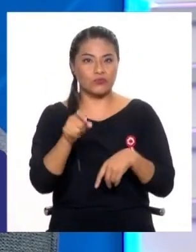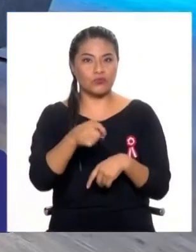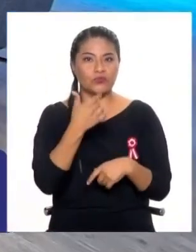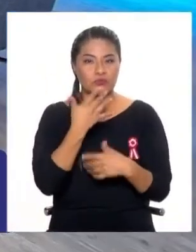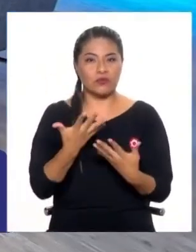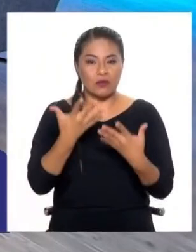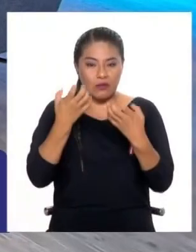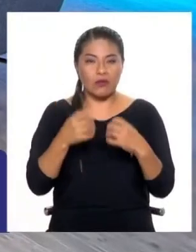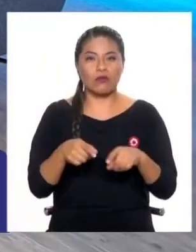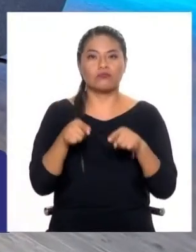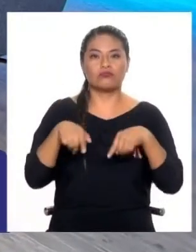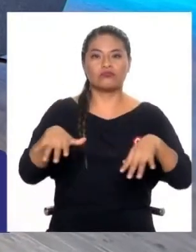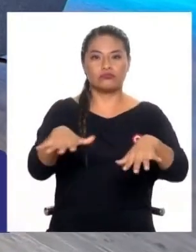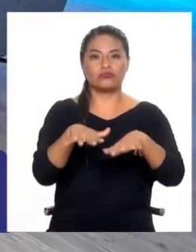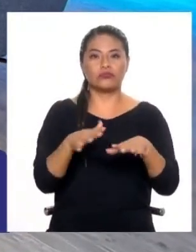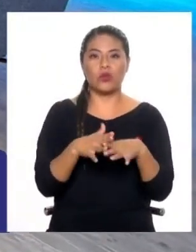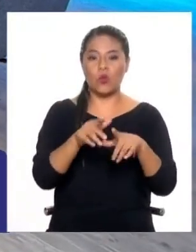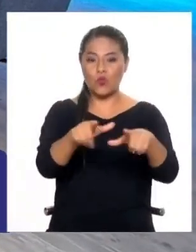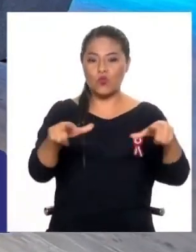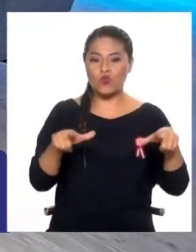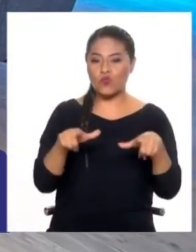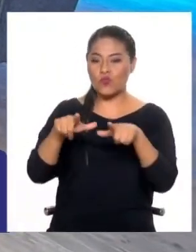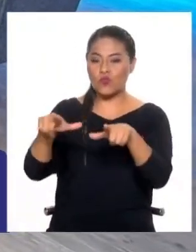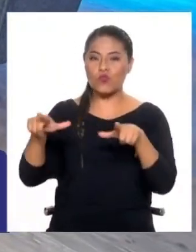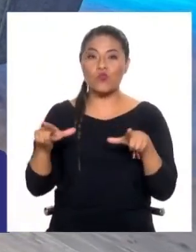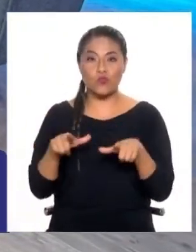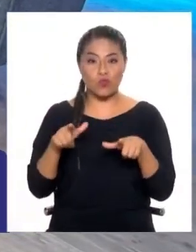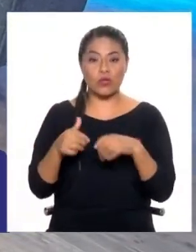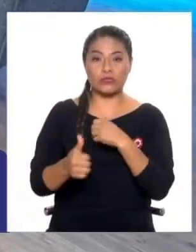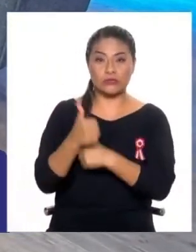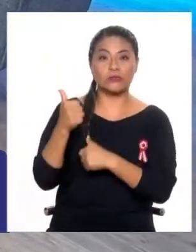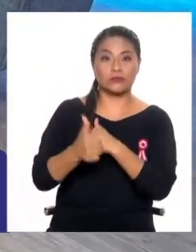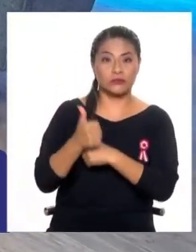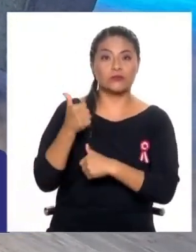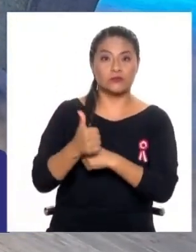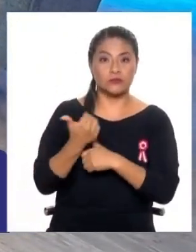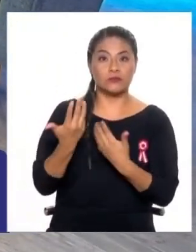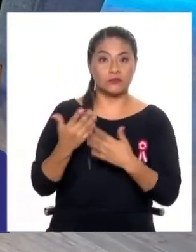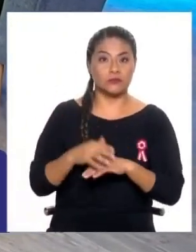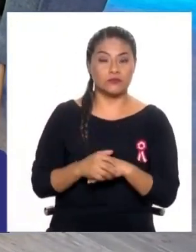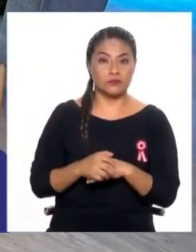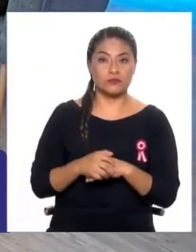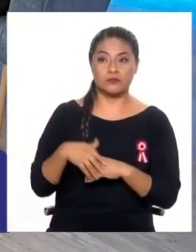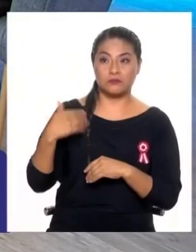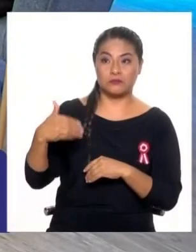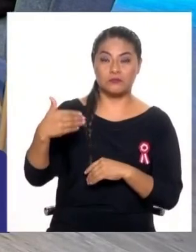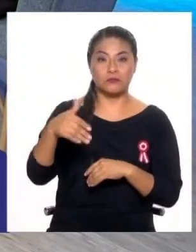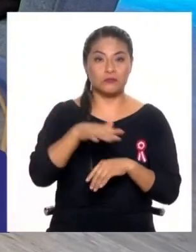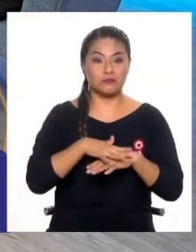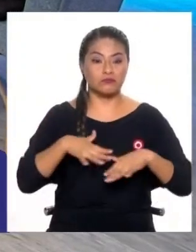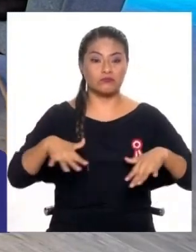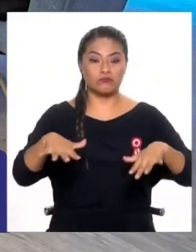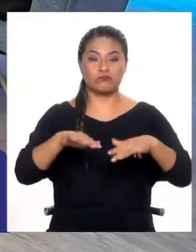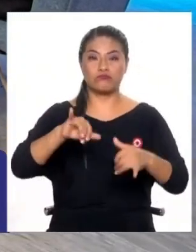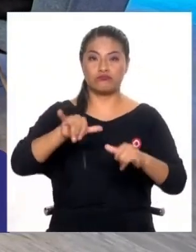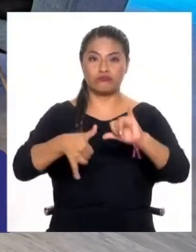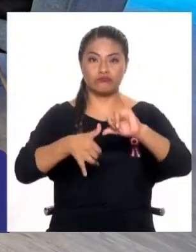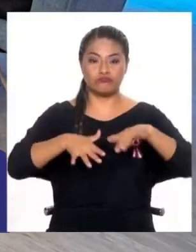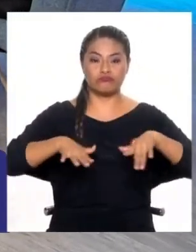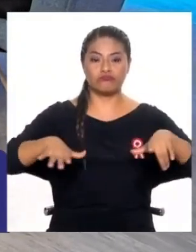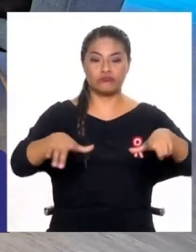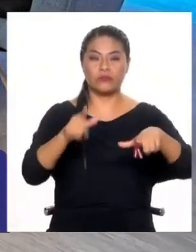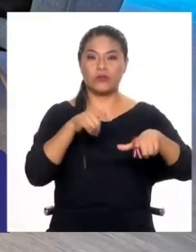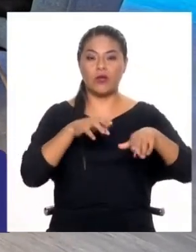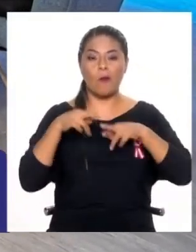establecerse en algunos lugares que se ponen también en riesgo, porque aparecen no solamente en lugares arqueológicos, sino también en las riberas de los